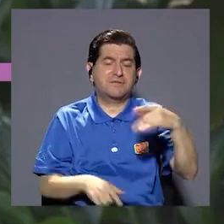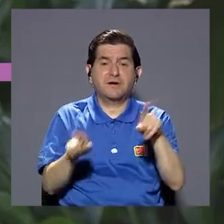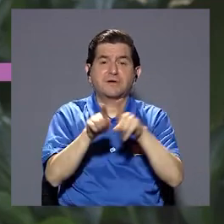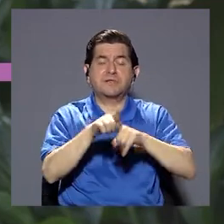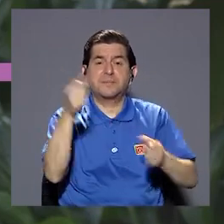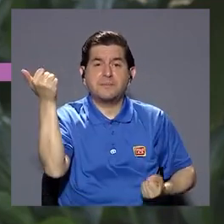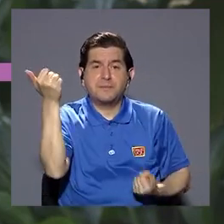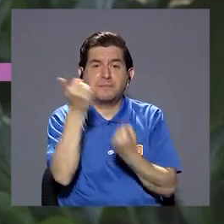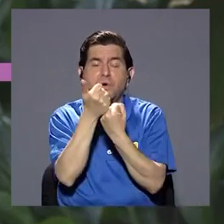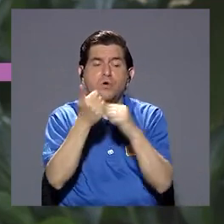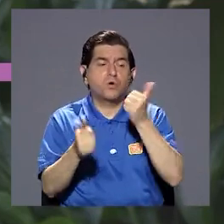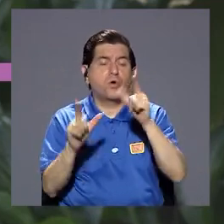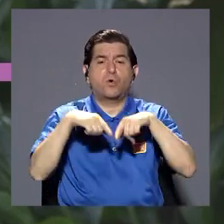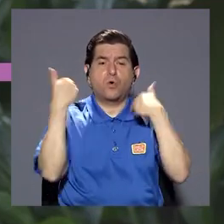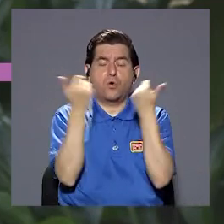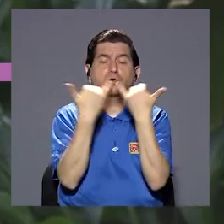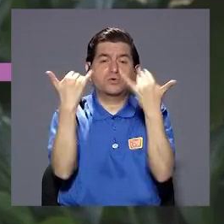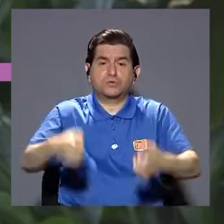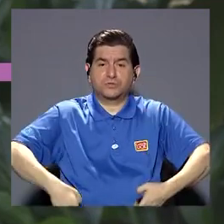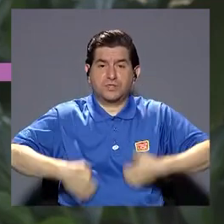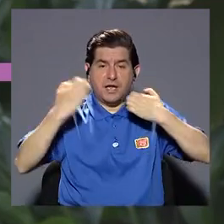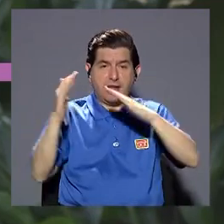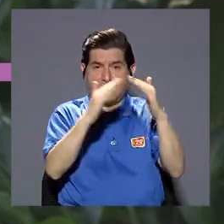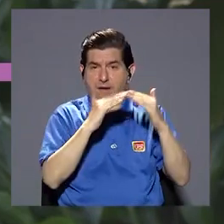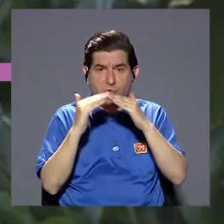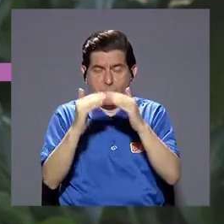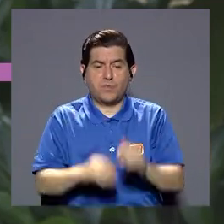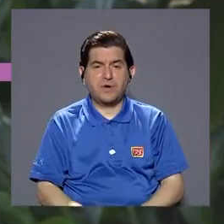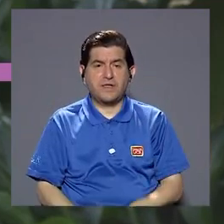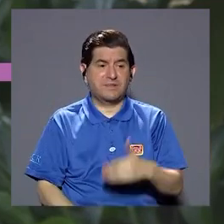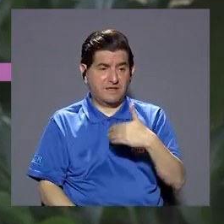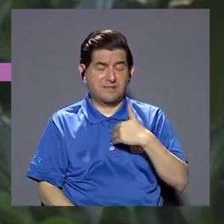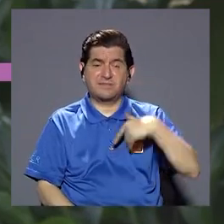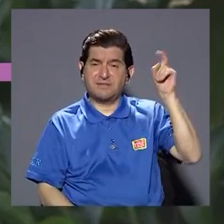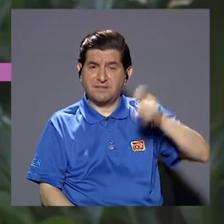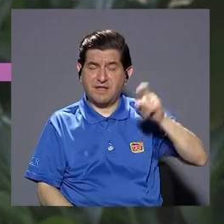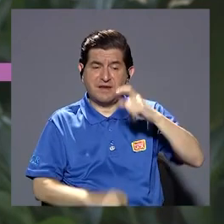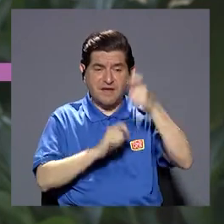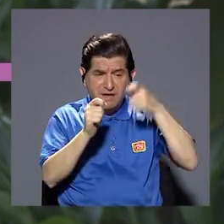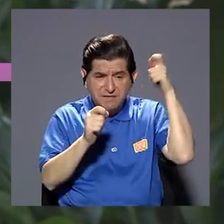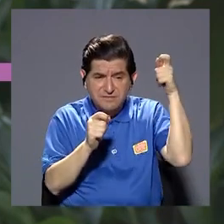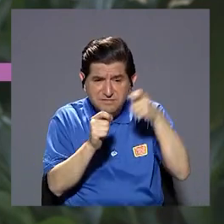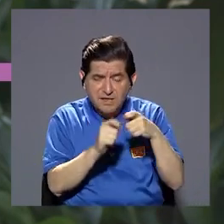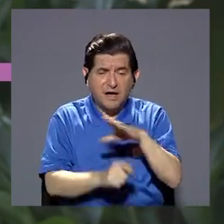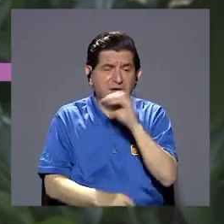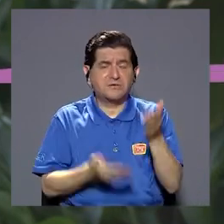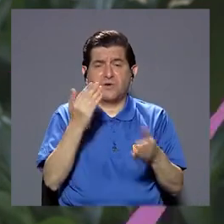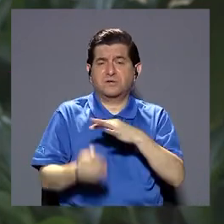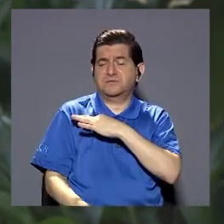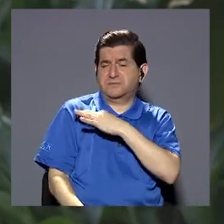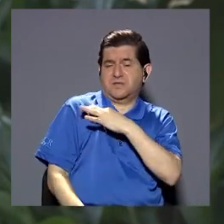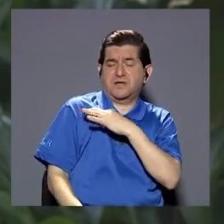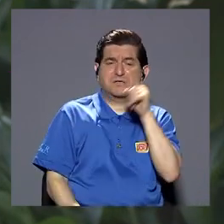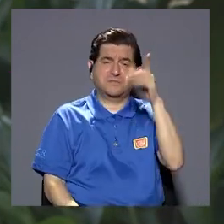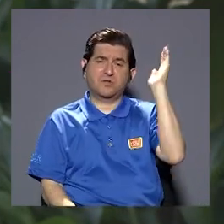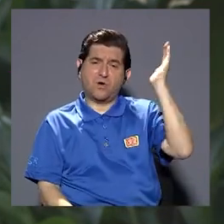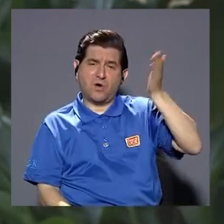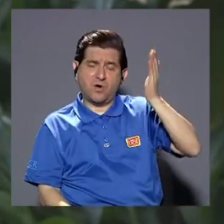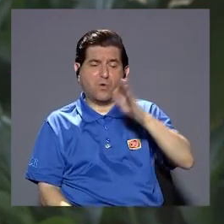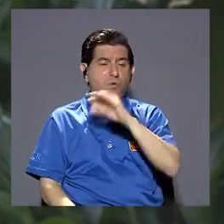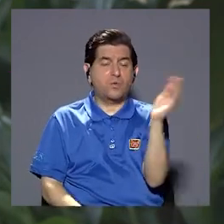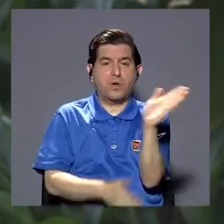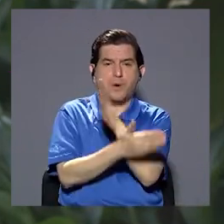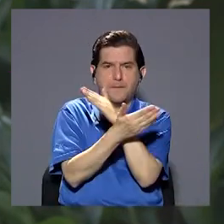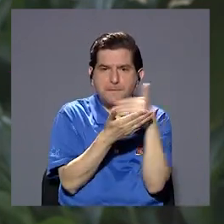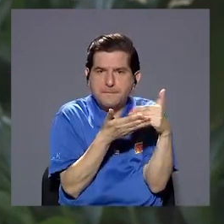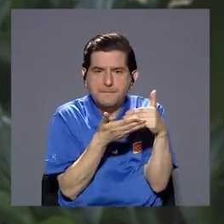promovidos y toda la organización parte de nuestros funcionarios y de nuestro quehacer diario también damos apoyo a otros grupos que